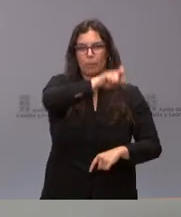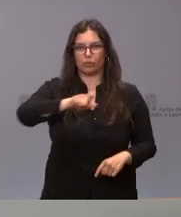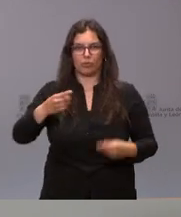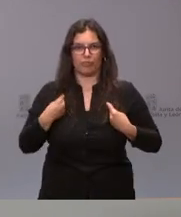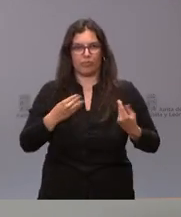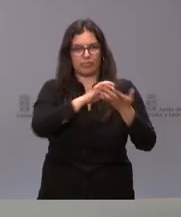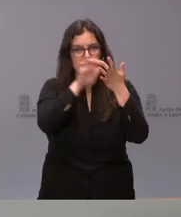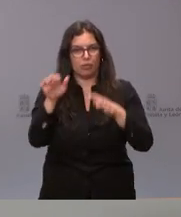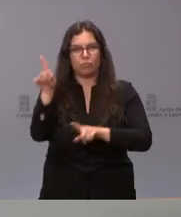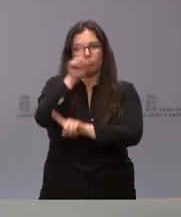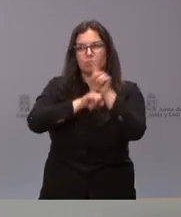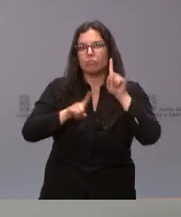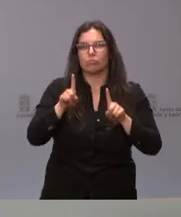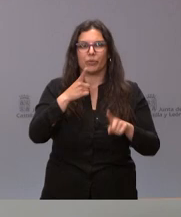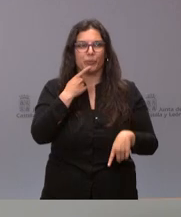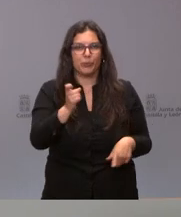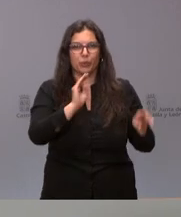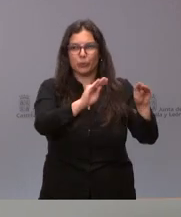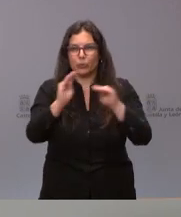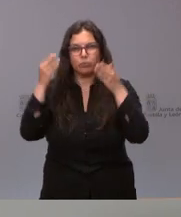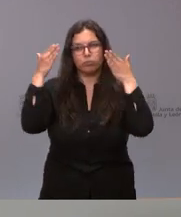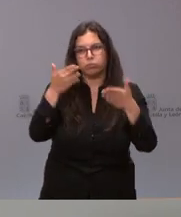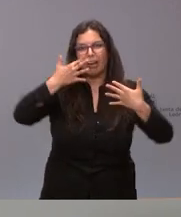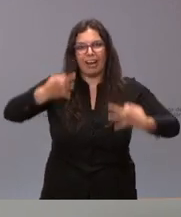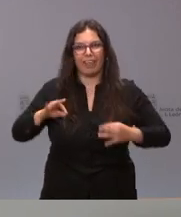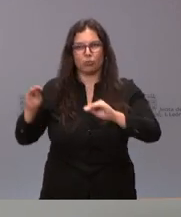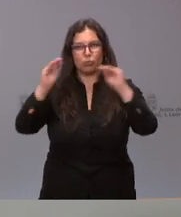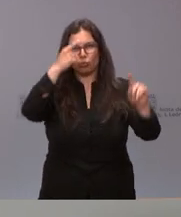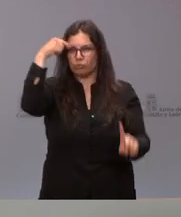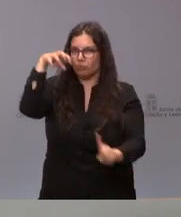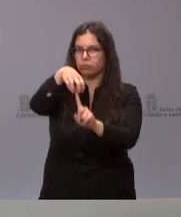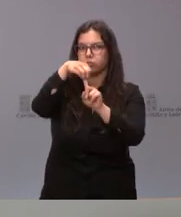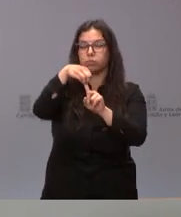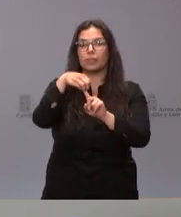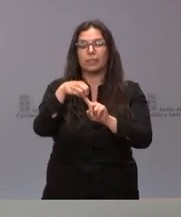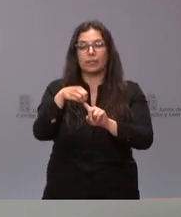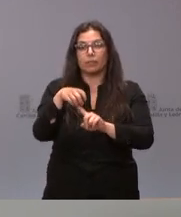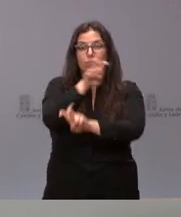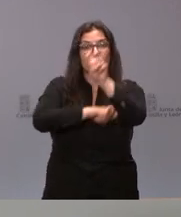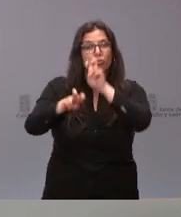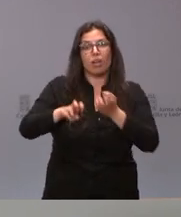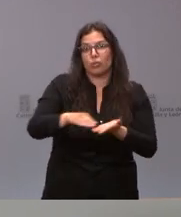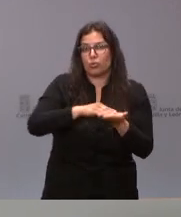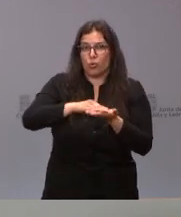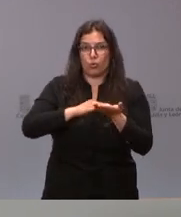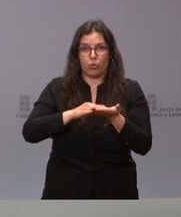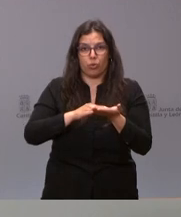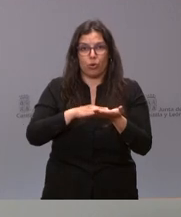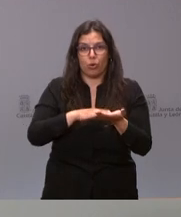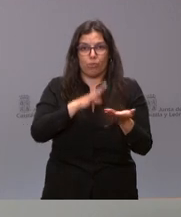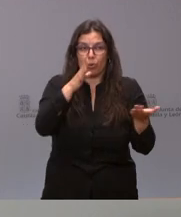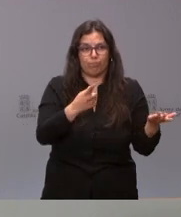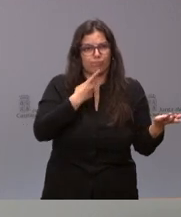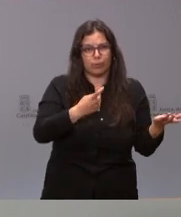y León, hablando de sus dificultades, de su realidad y centrados, por tanto, en la búsqueda de las soluciones ante las